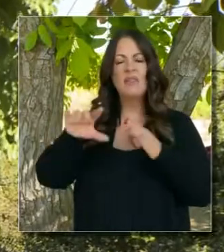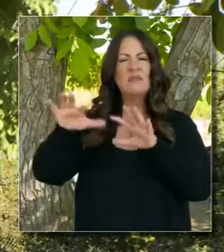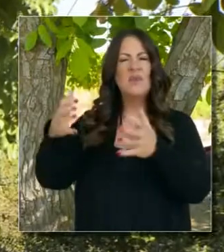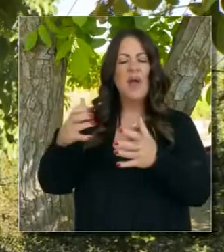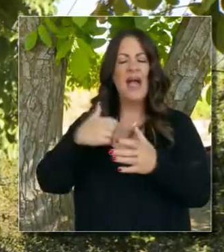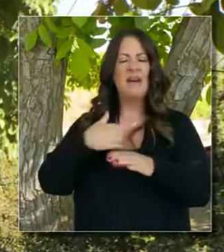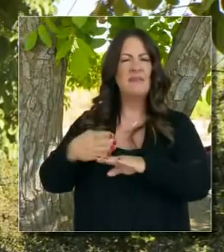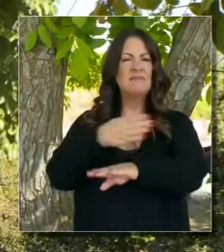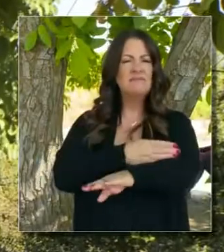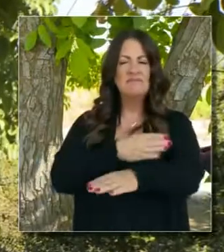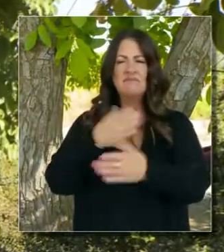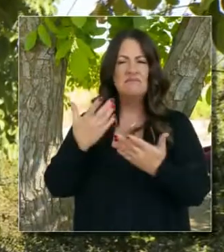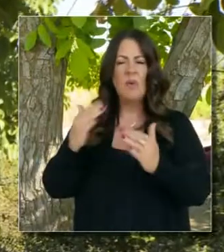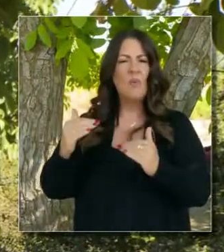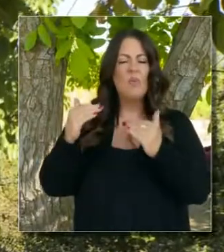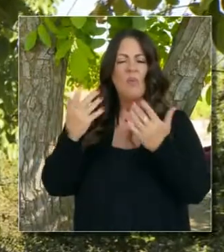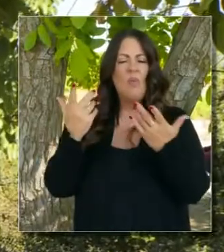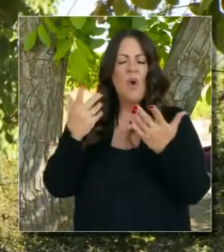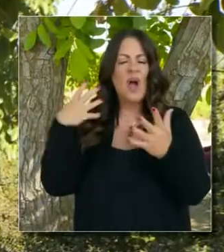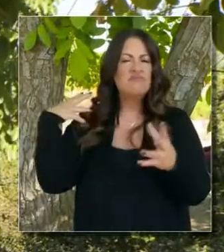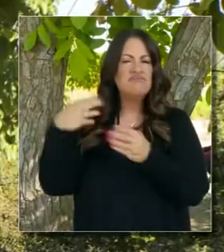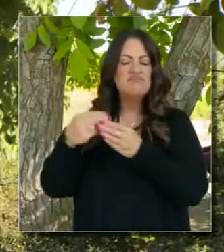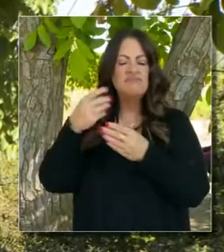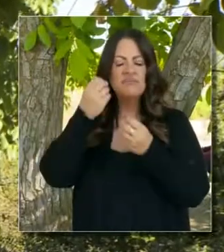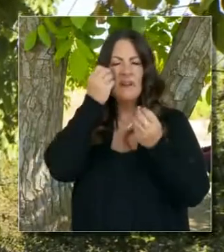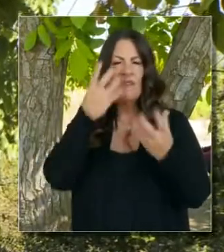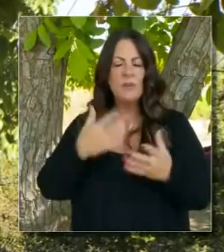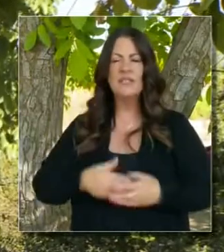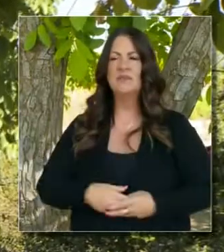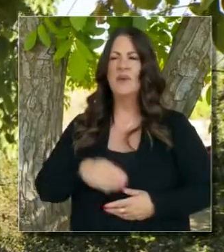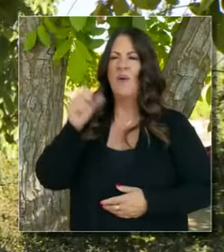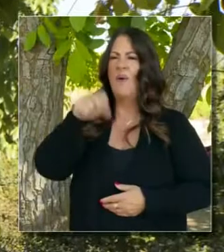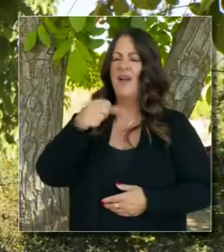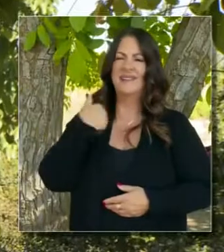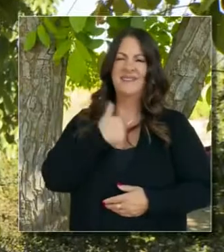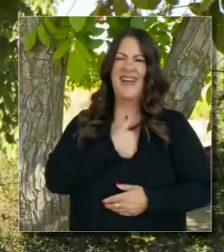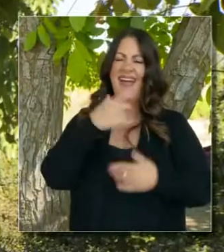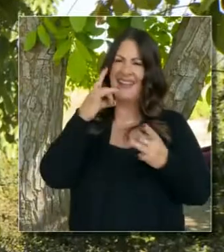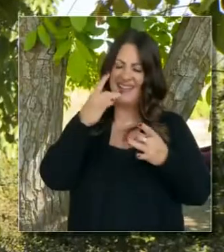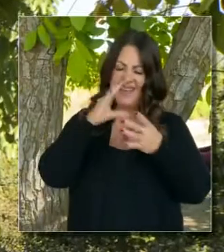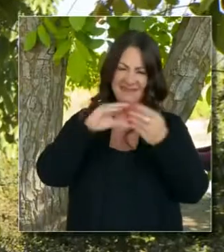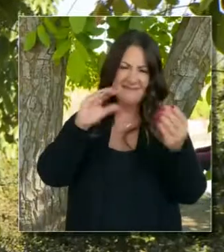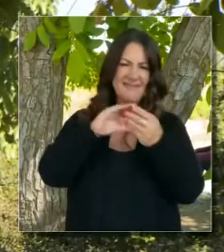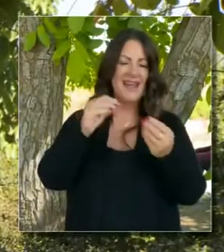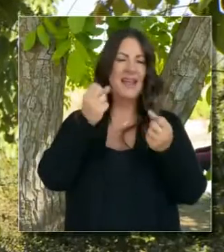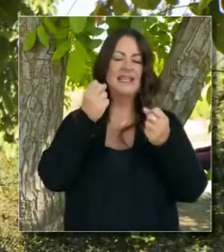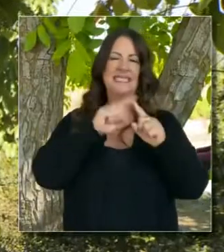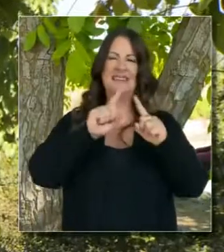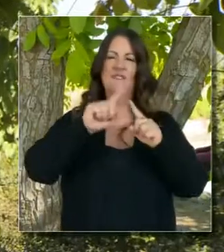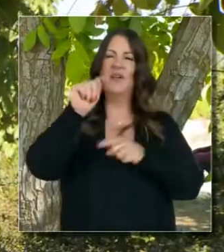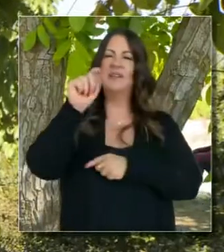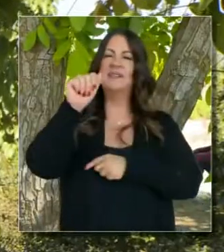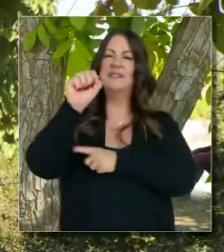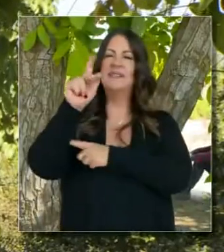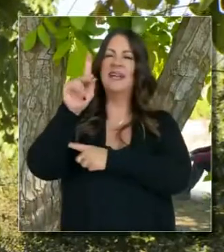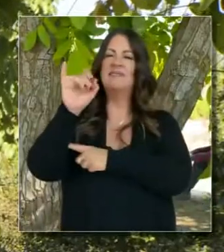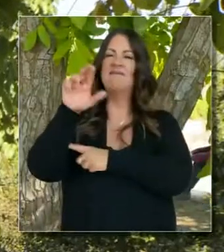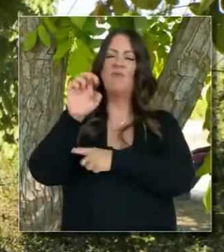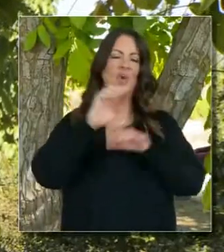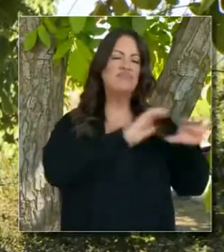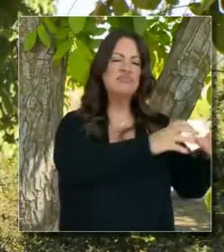puede dar una actualización que han logrado? Docenas de cosas. He hablado numerosas veces del trabajo de la fuerza